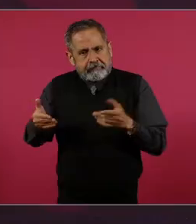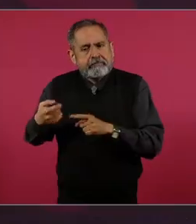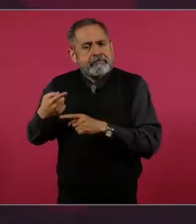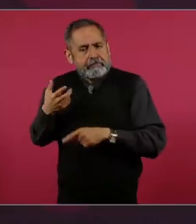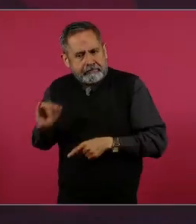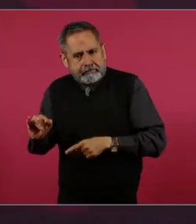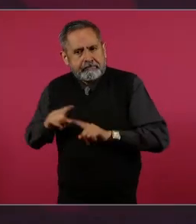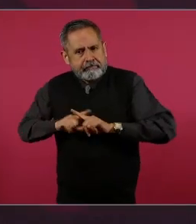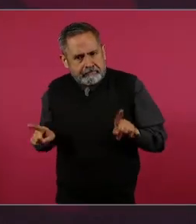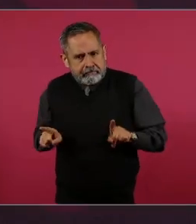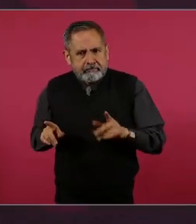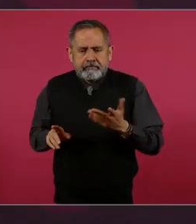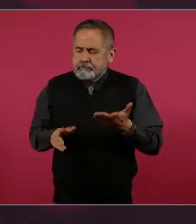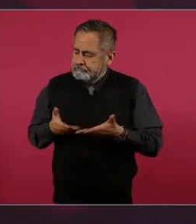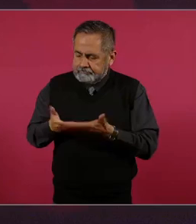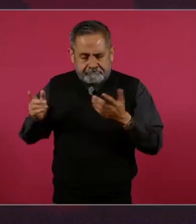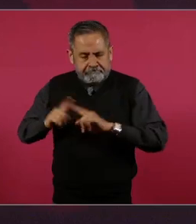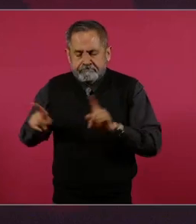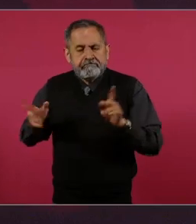ahora es como ahora.